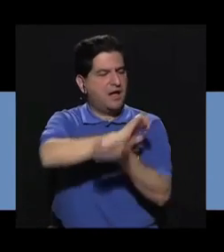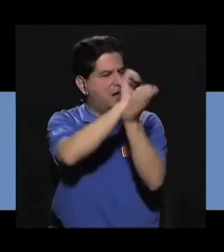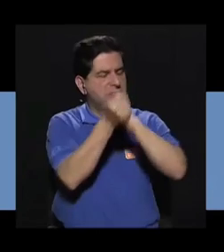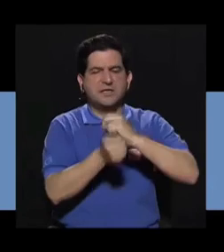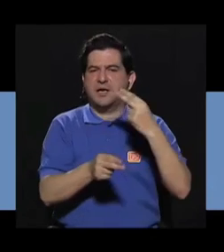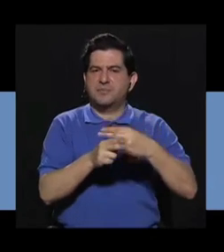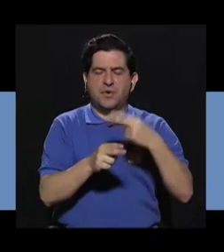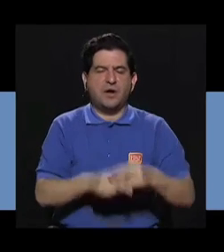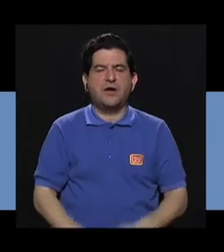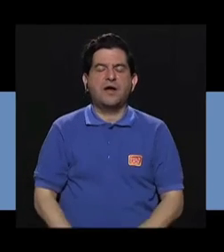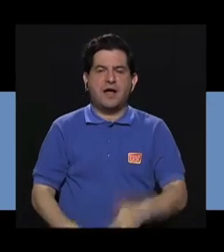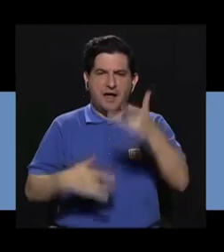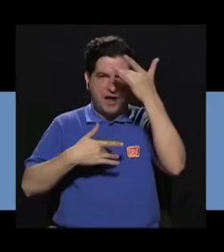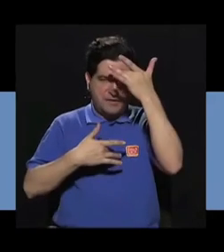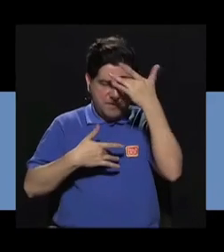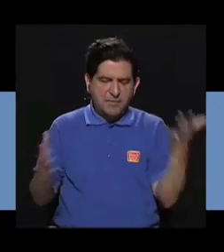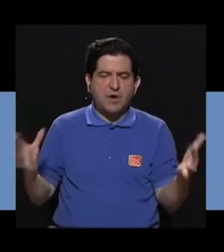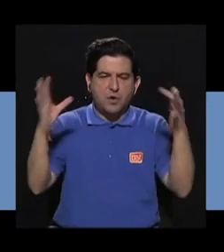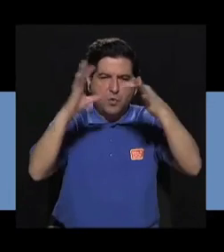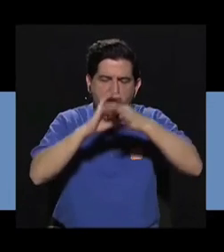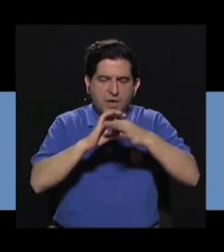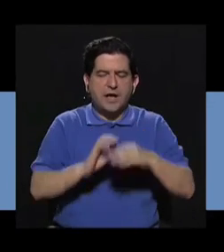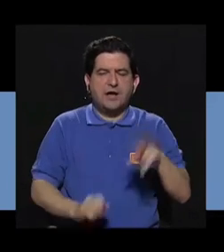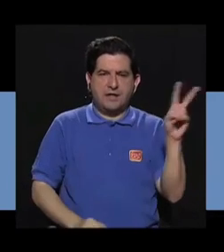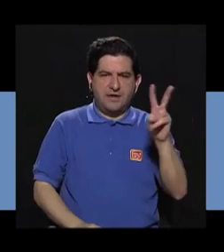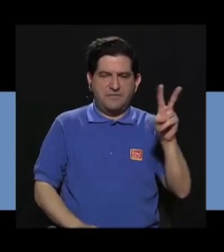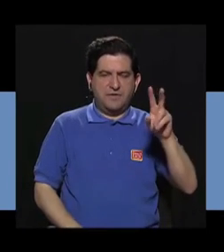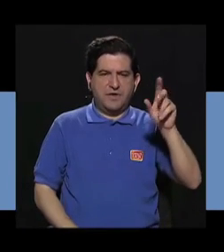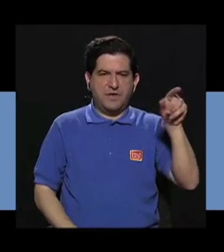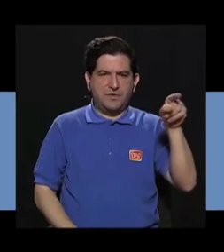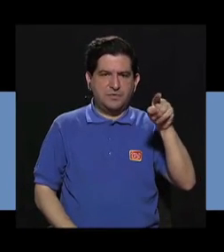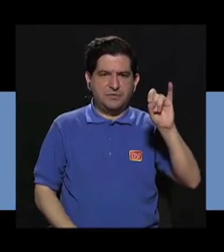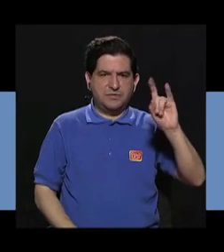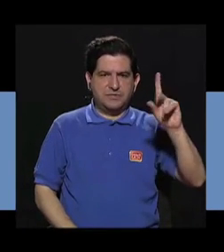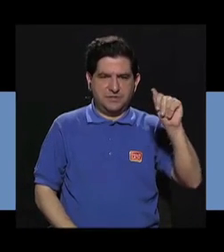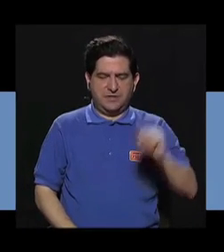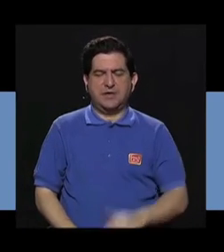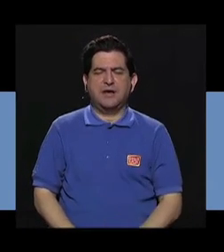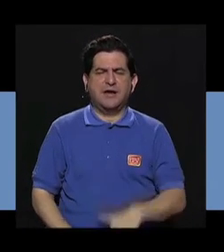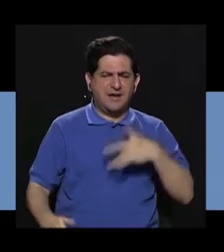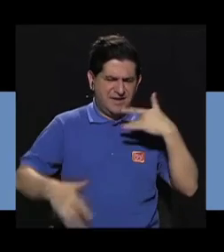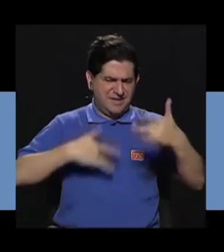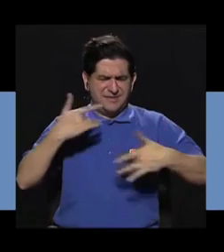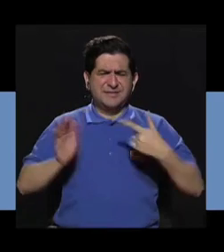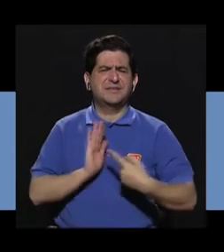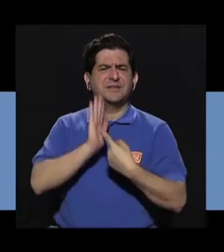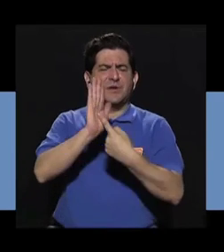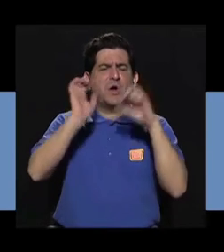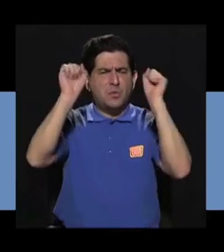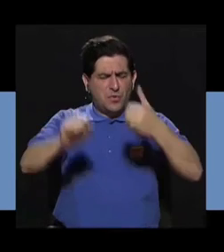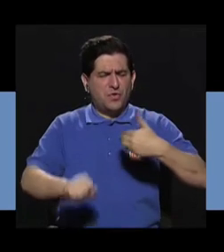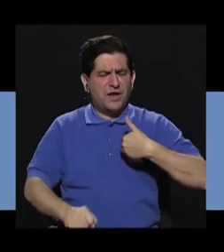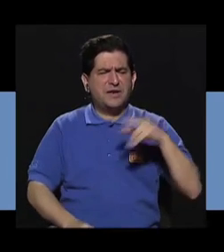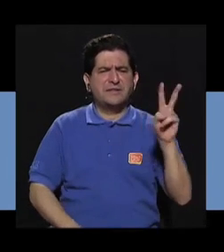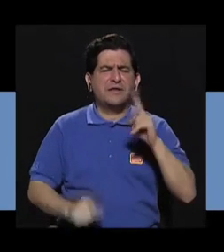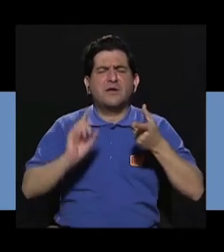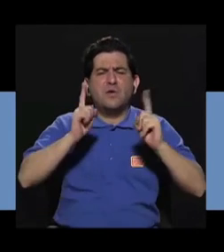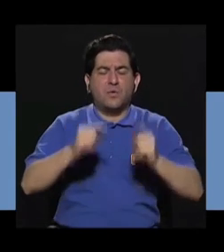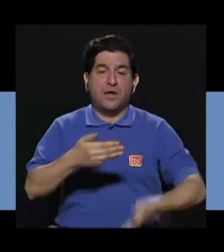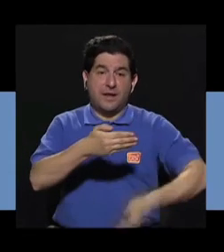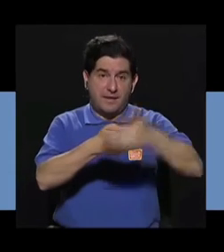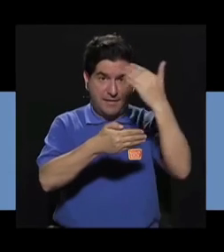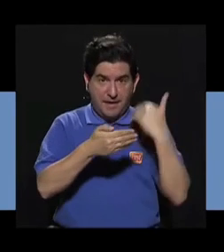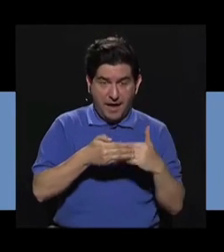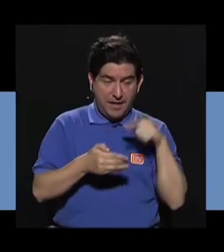cambió el nombre a la enfermedad asociada al virus del Zika. ¿Cuáles son los síntomas que nos dicen que podríamos tener el virus? Antes,